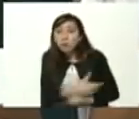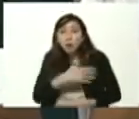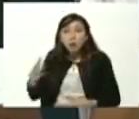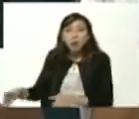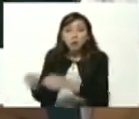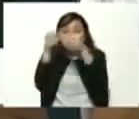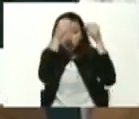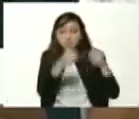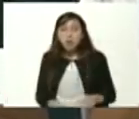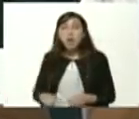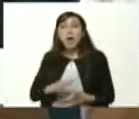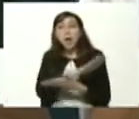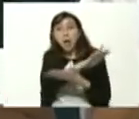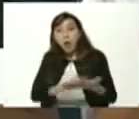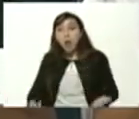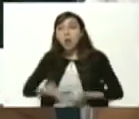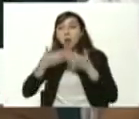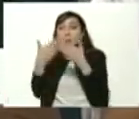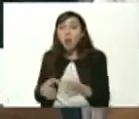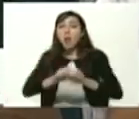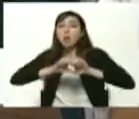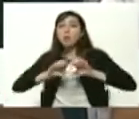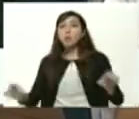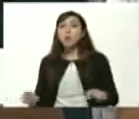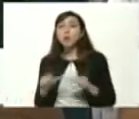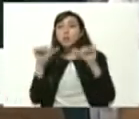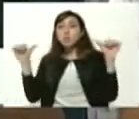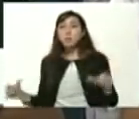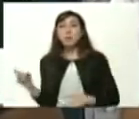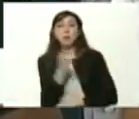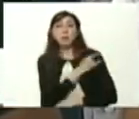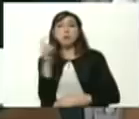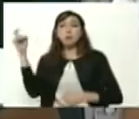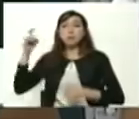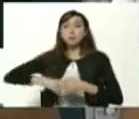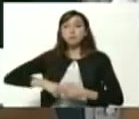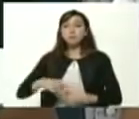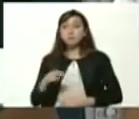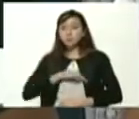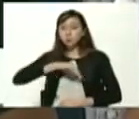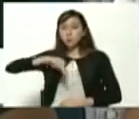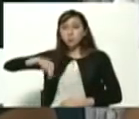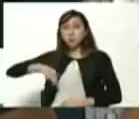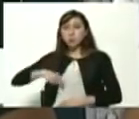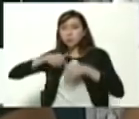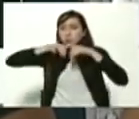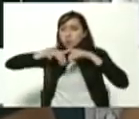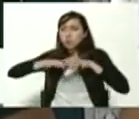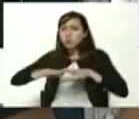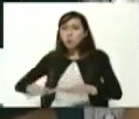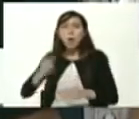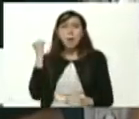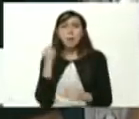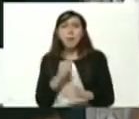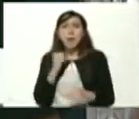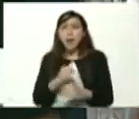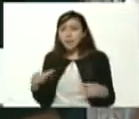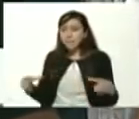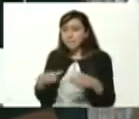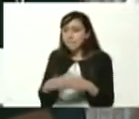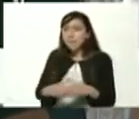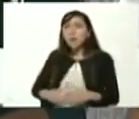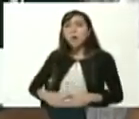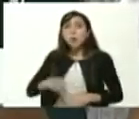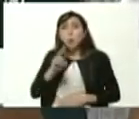la gratuidad de la educación en el sistema universitario venezolano nosotros desplegados con nuestros jefes de VCH con